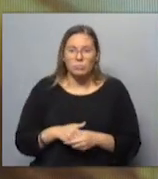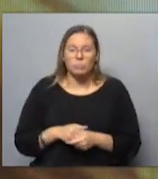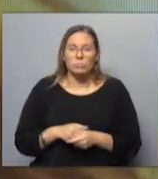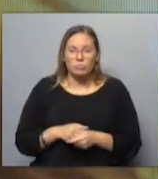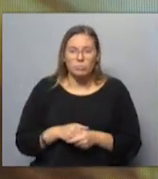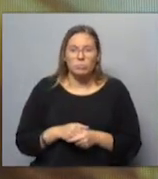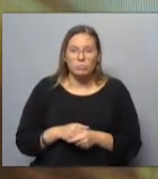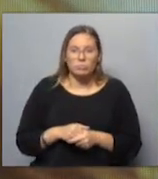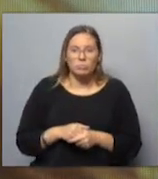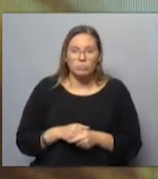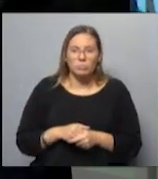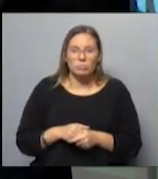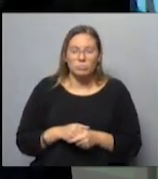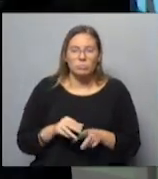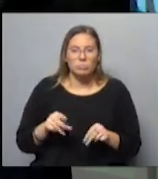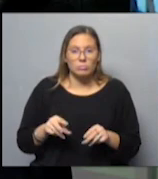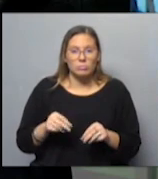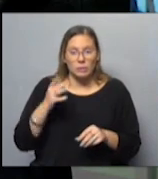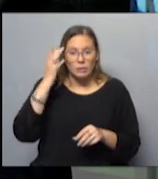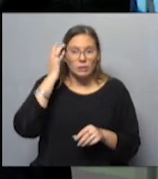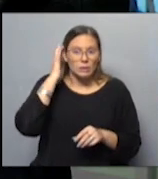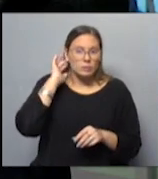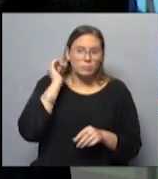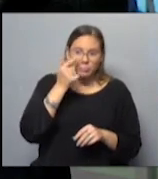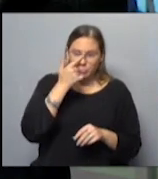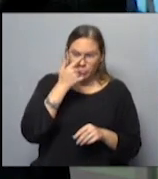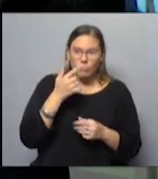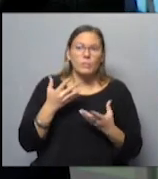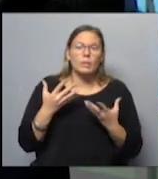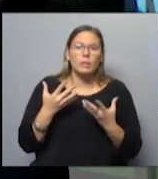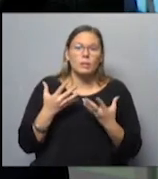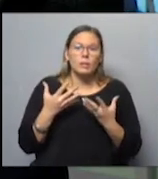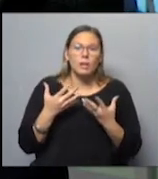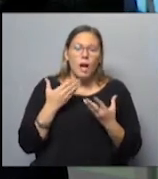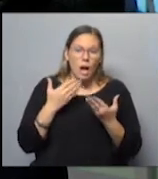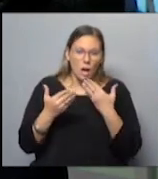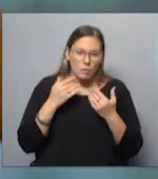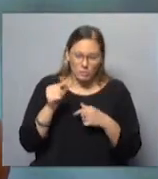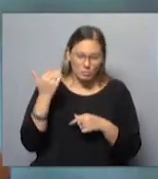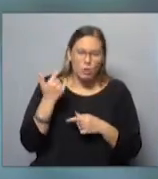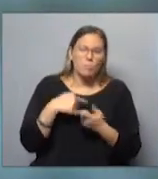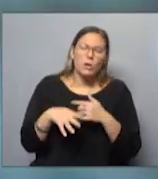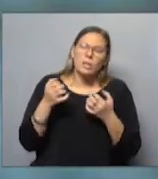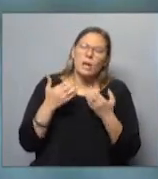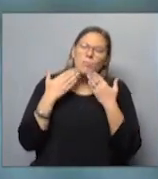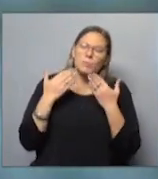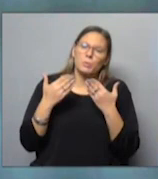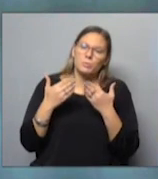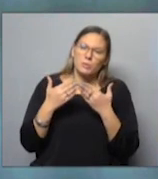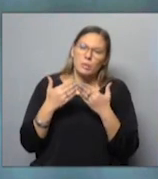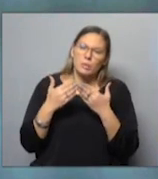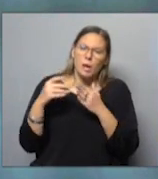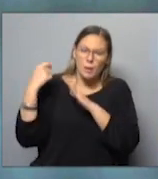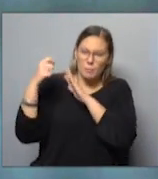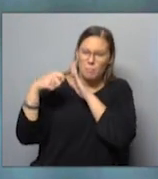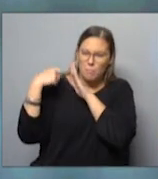Noruega. Sí. Es fuerte. Yo les quería hacer una, lo hablamos hace un ratito, pero quería preguntar, ¿es una